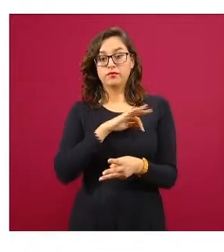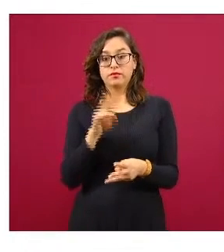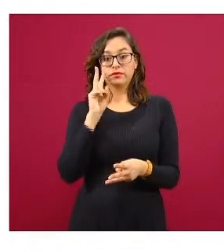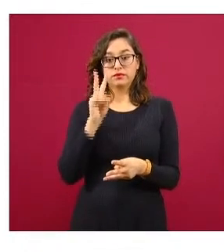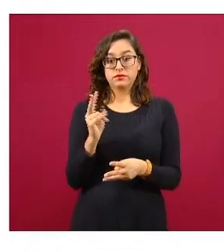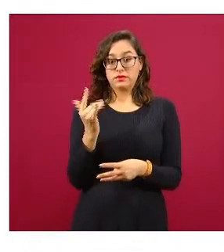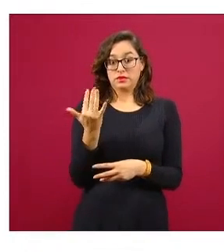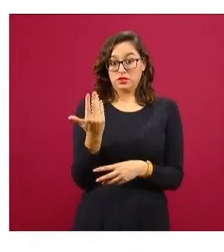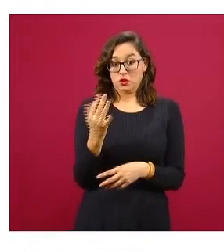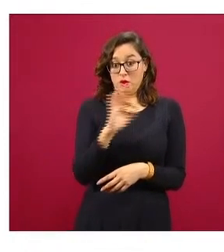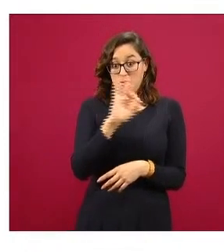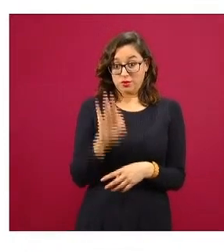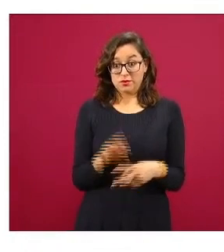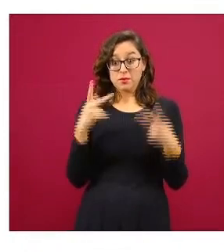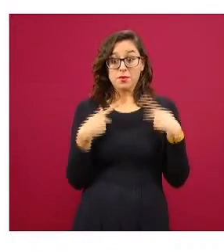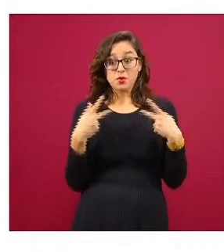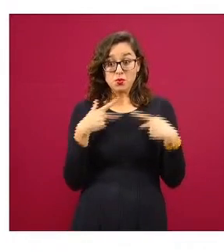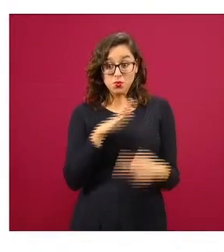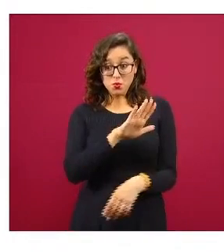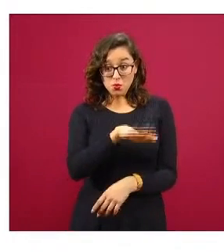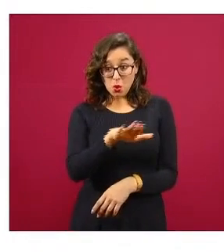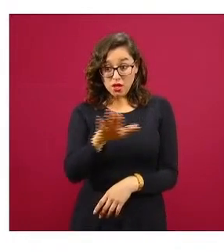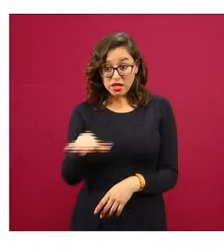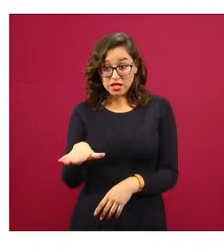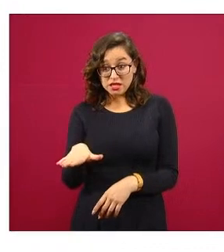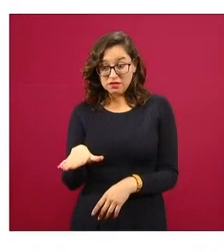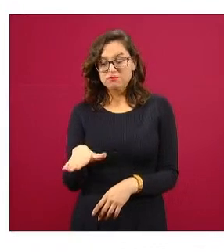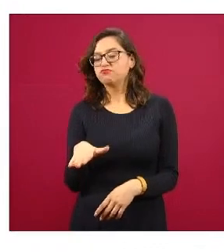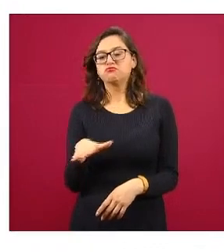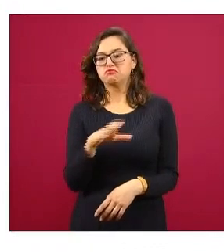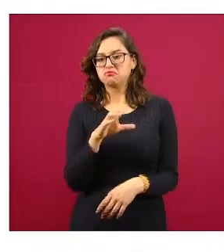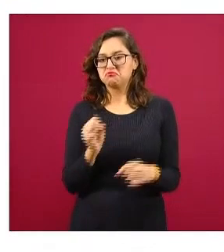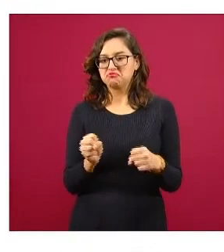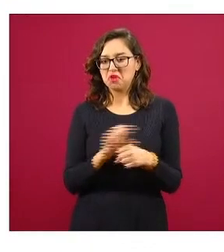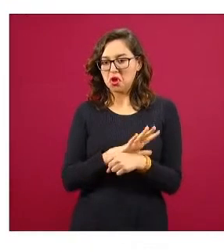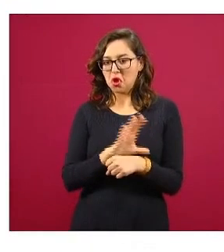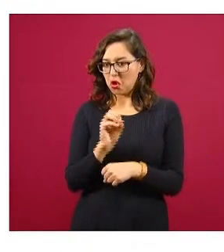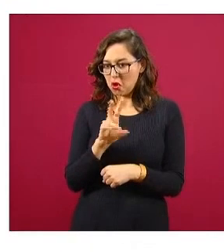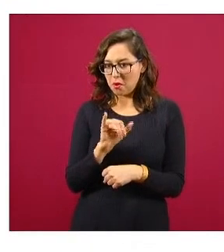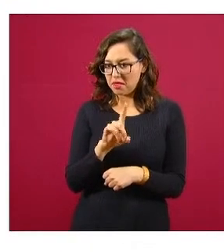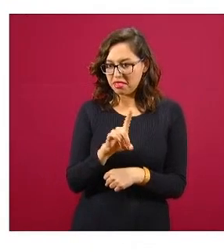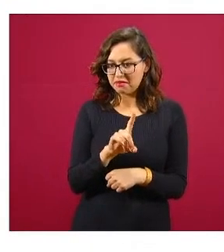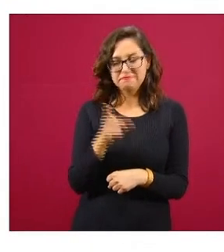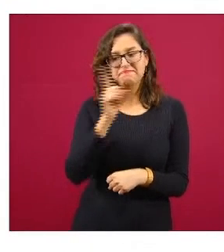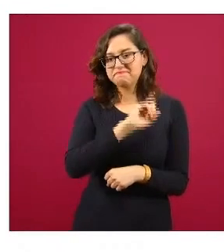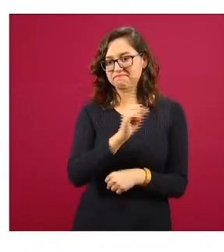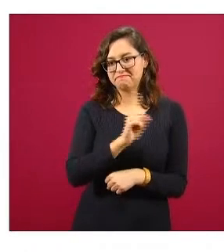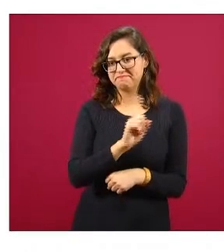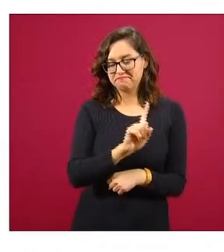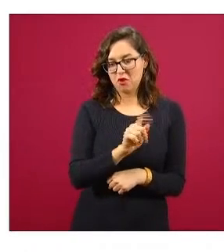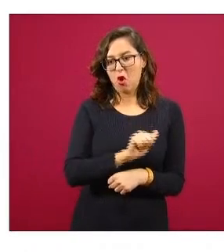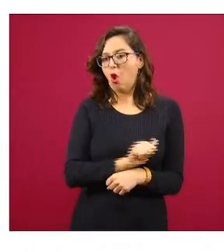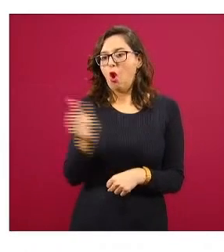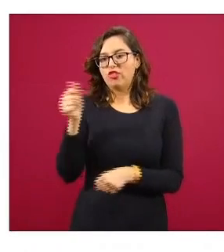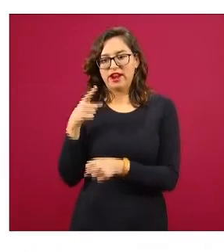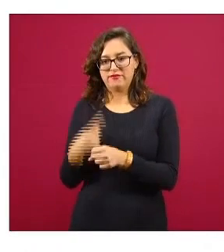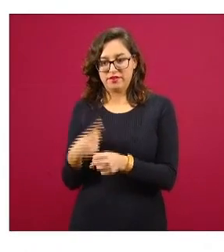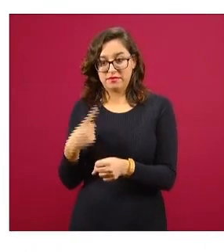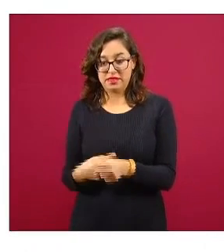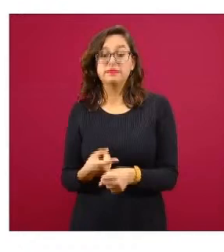de este exceso se debe a otra cosa que COVID la otra mitad por supuesto se debe a COVID